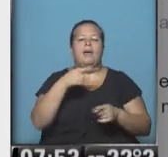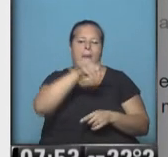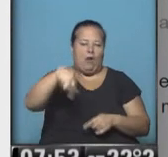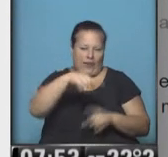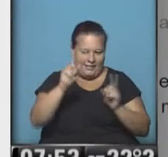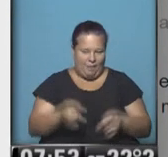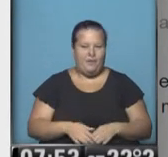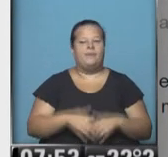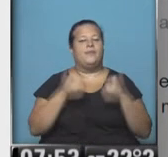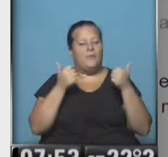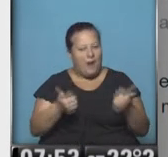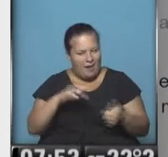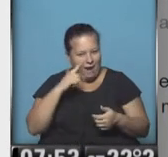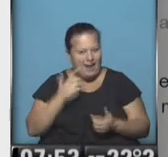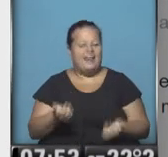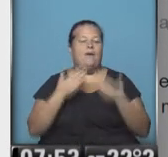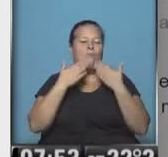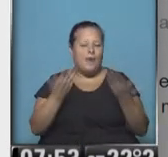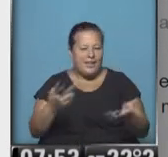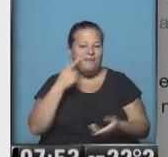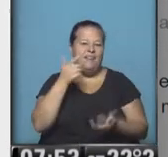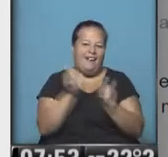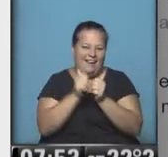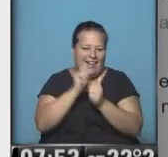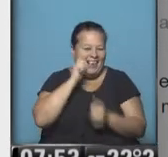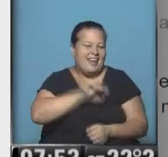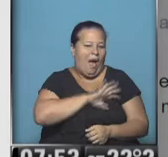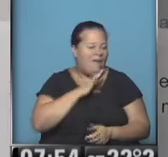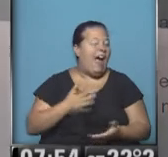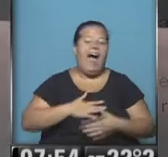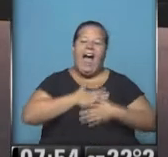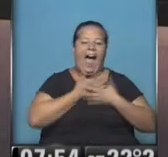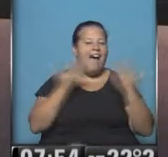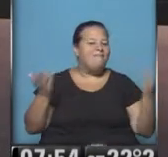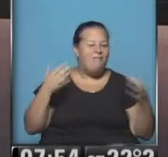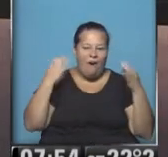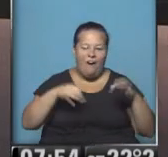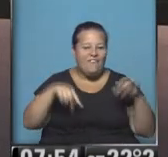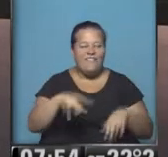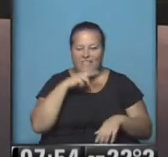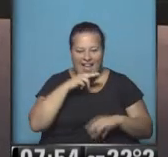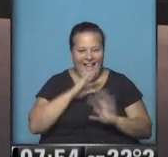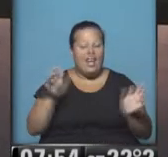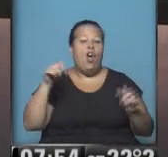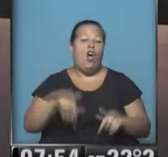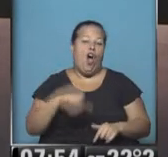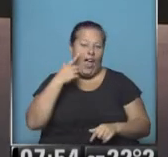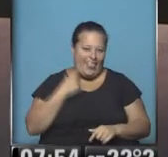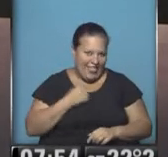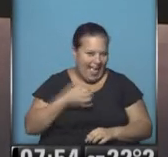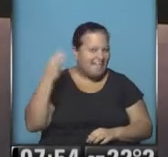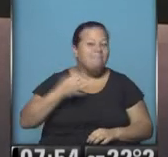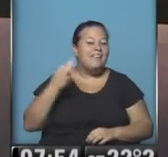para todos ustedes. Bueno, María, un besito enorme, mirá, se los ve muy enamorados. El amor que brilla en este viernes. Y hoy que es un día